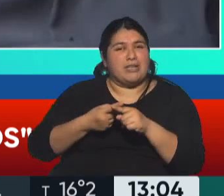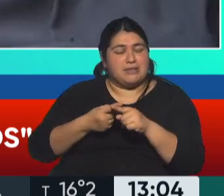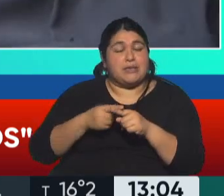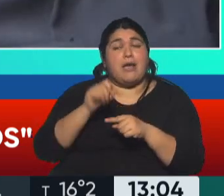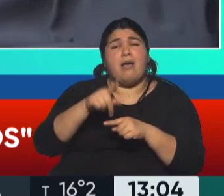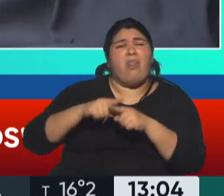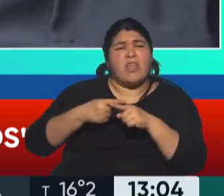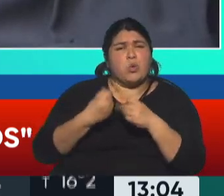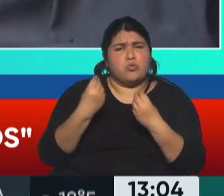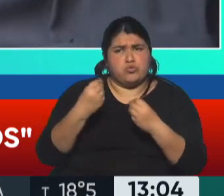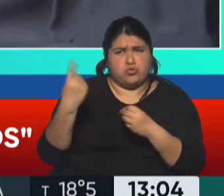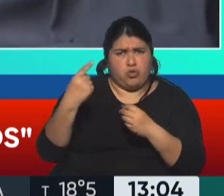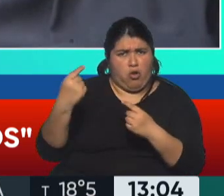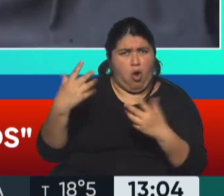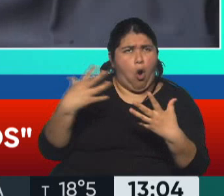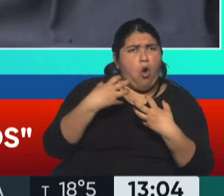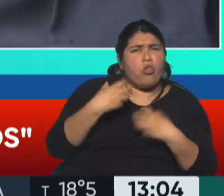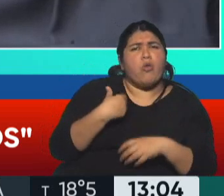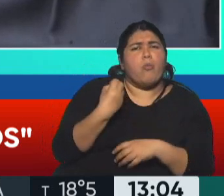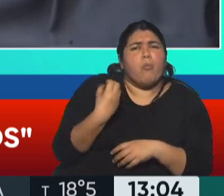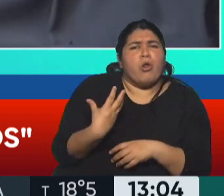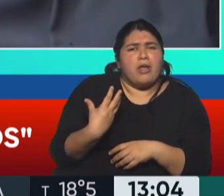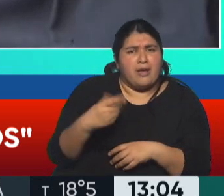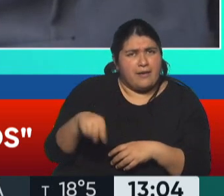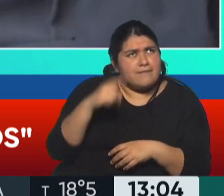era, ¿por qué nos odian? Esa pregunta, ¿por qué nos odian?